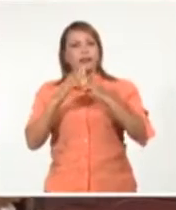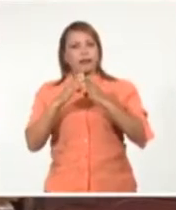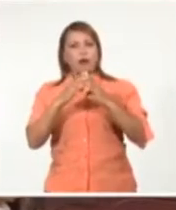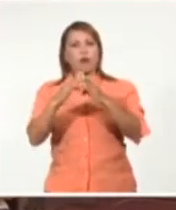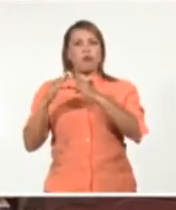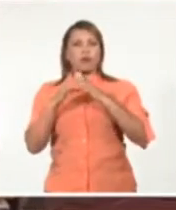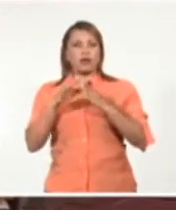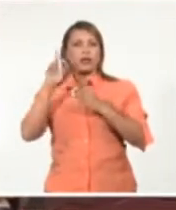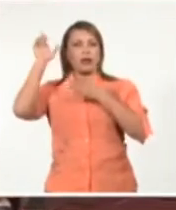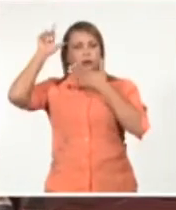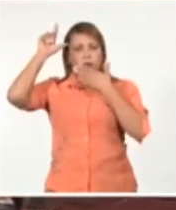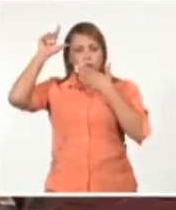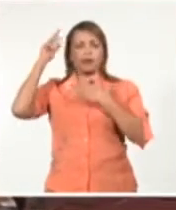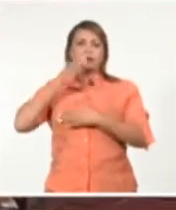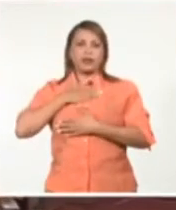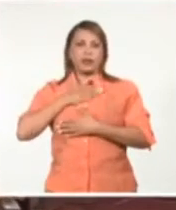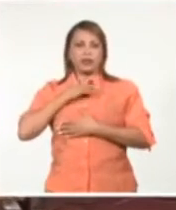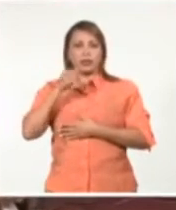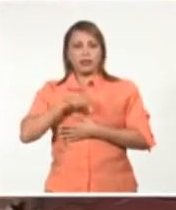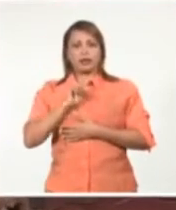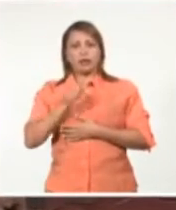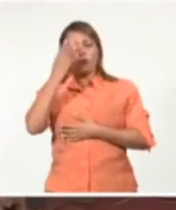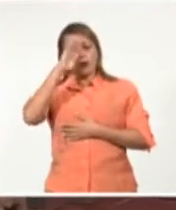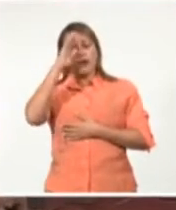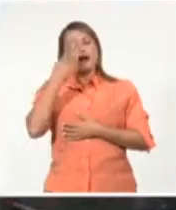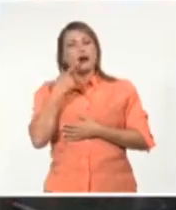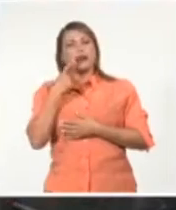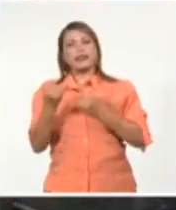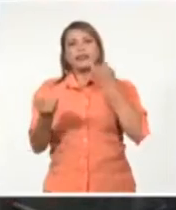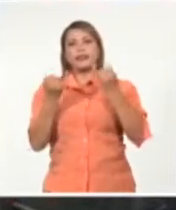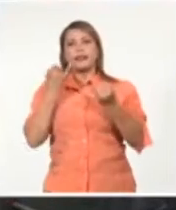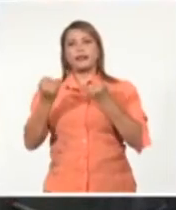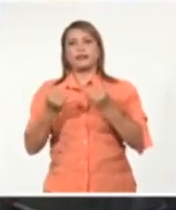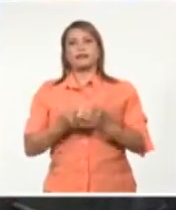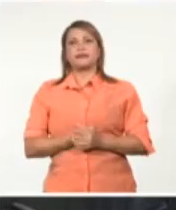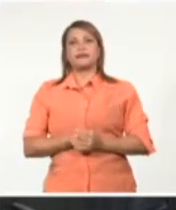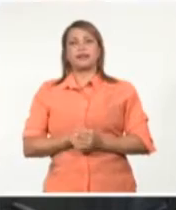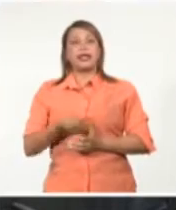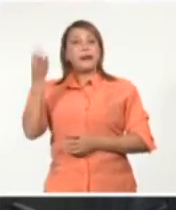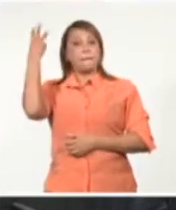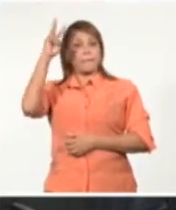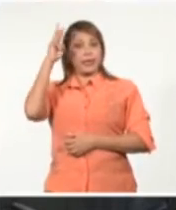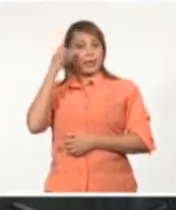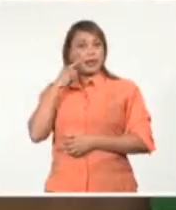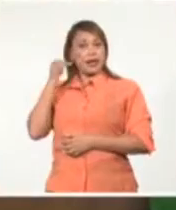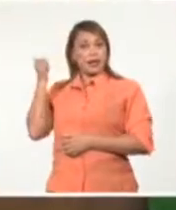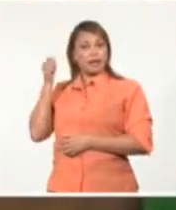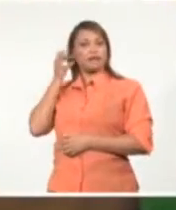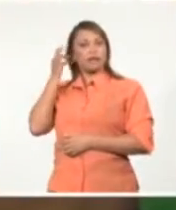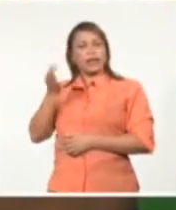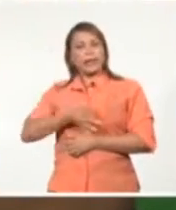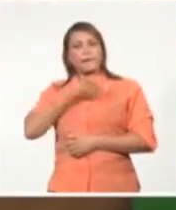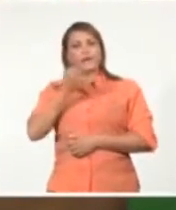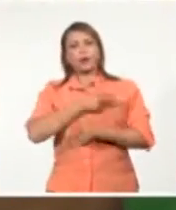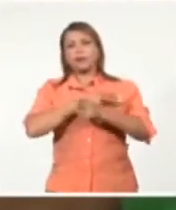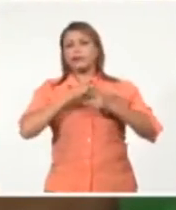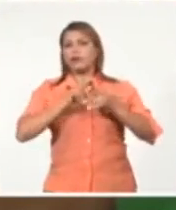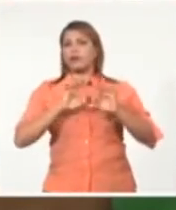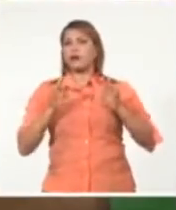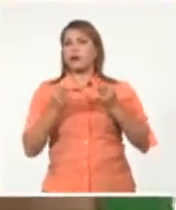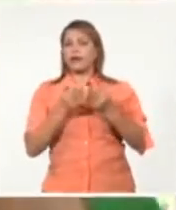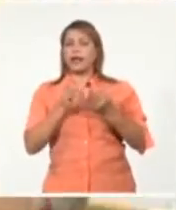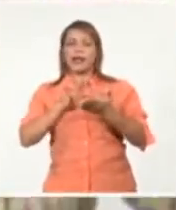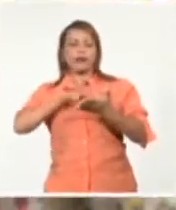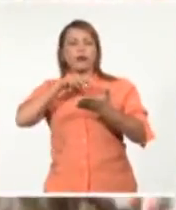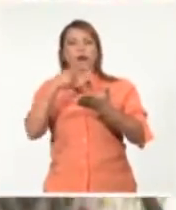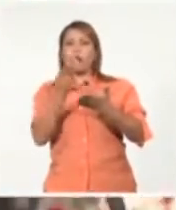descendientes del pueblo originario de Cuba han hecho a la identidad cubana. La mexicana Nadia López relató historias familiares, leyó poemas